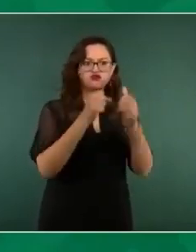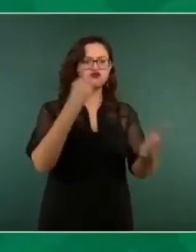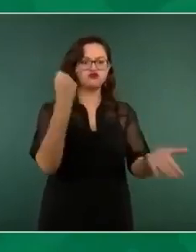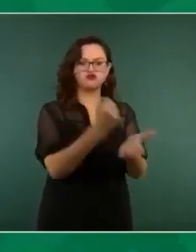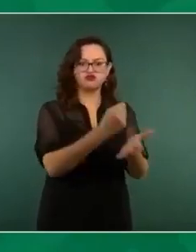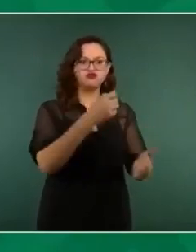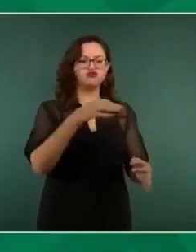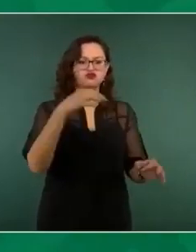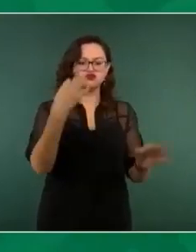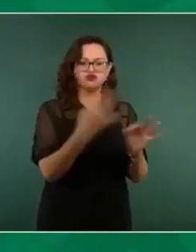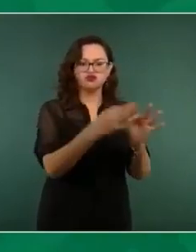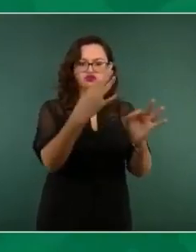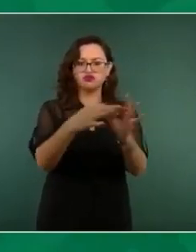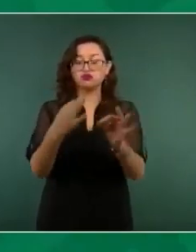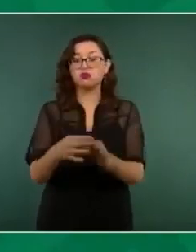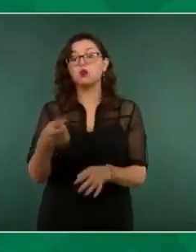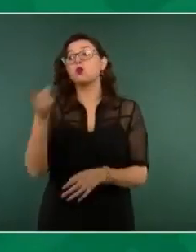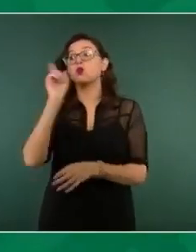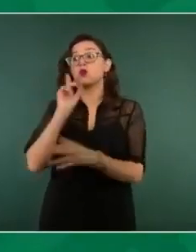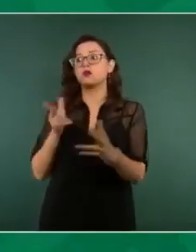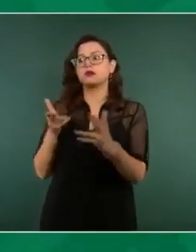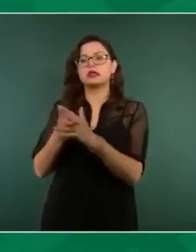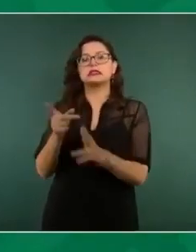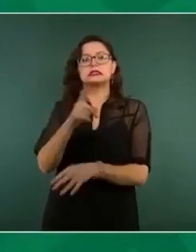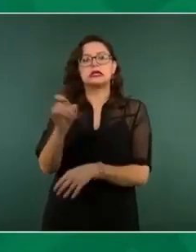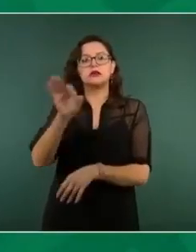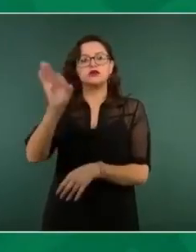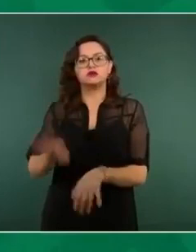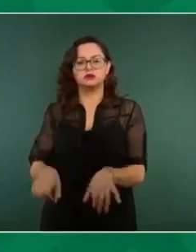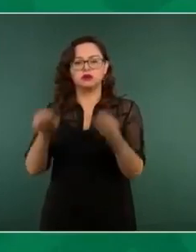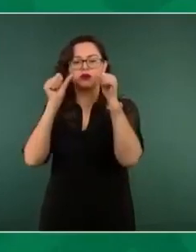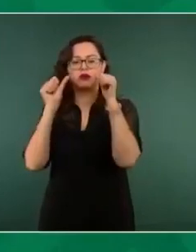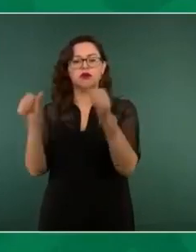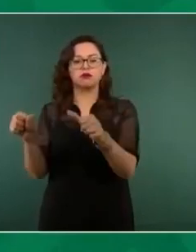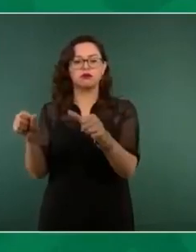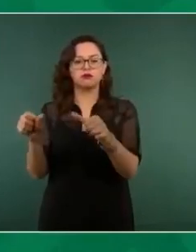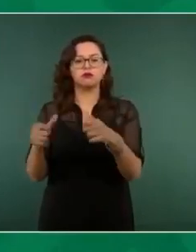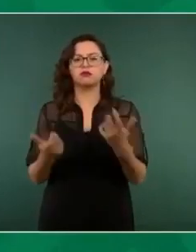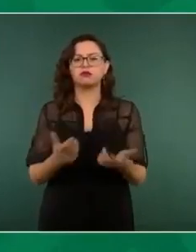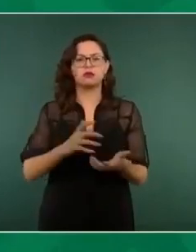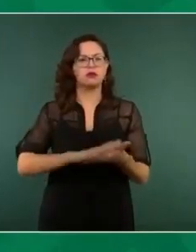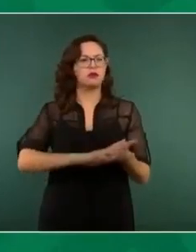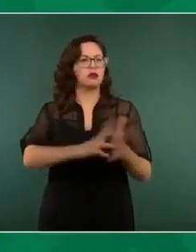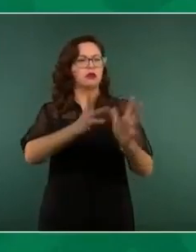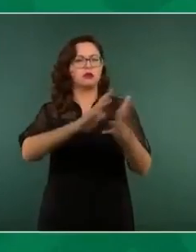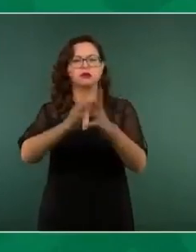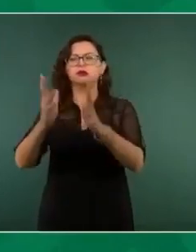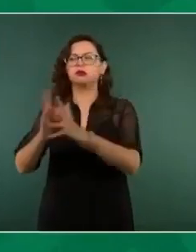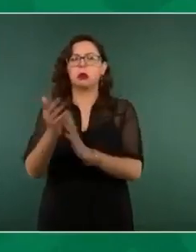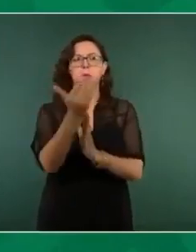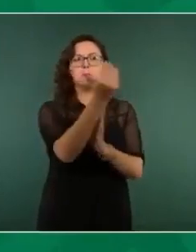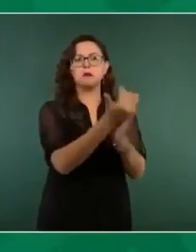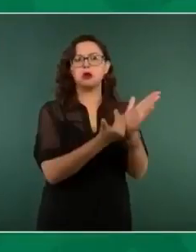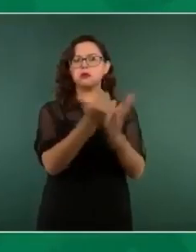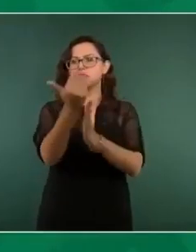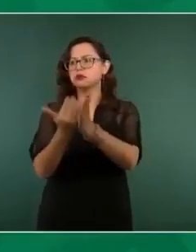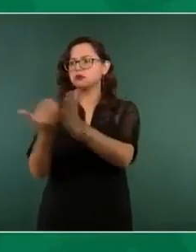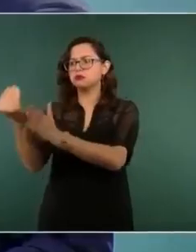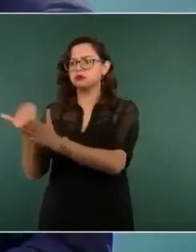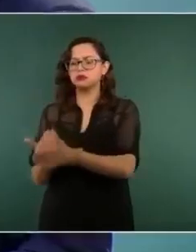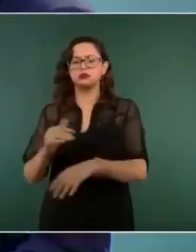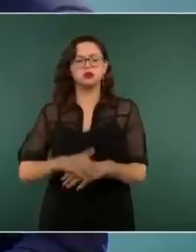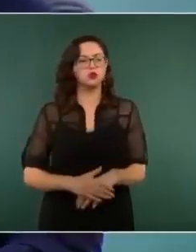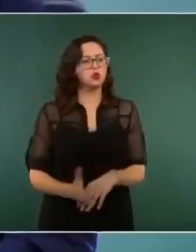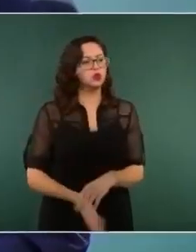los grupos vamos hacia la baja. Nos ha distinguido siempre, señor presidente, con su apertura y también con su